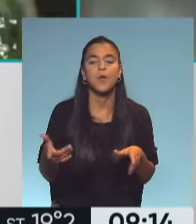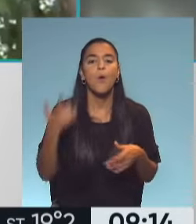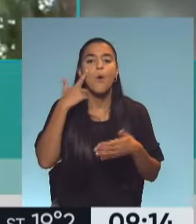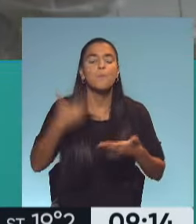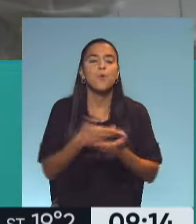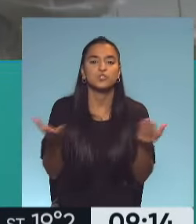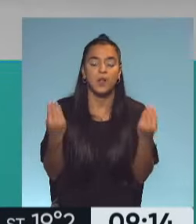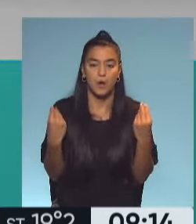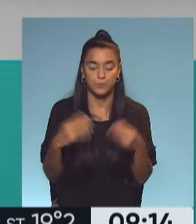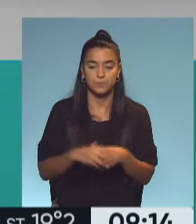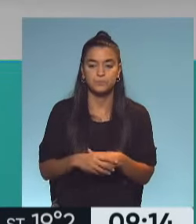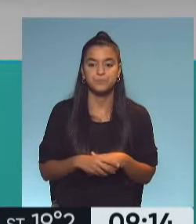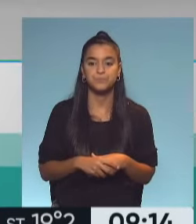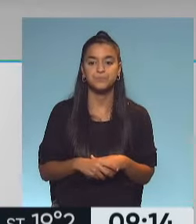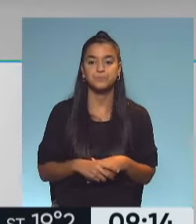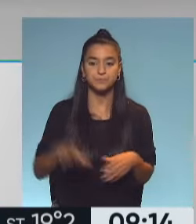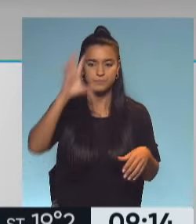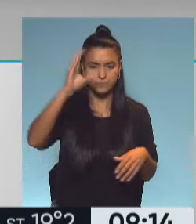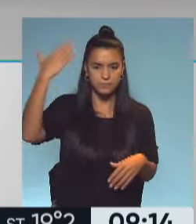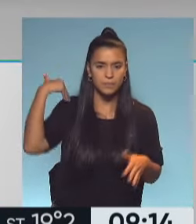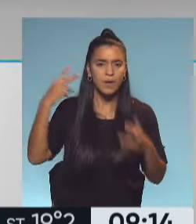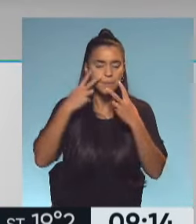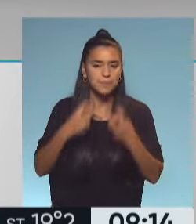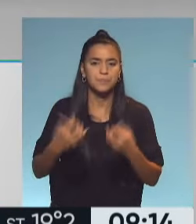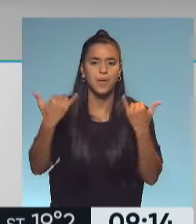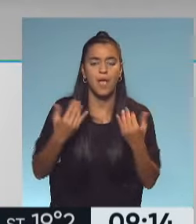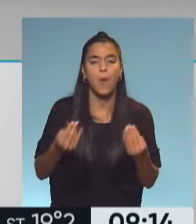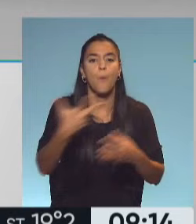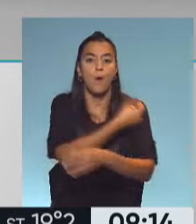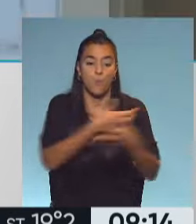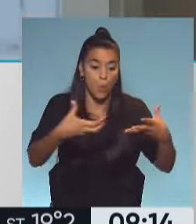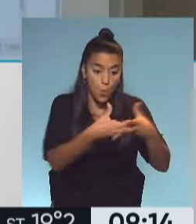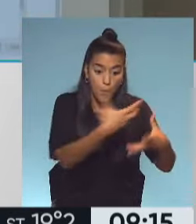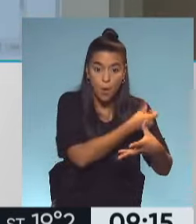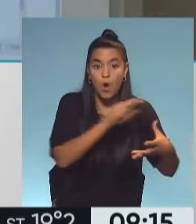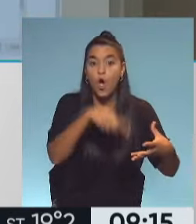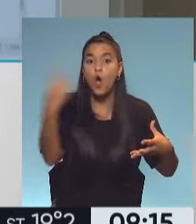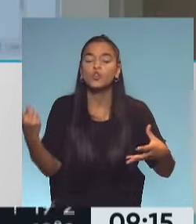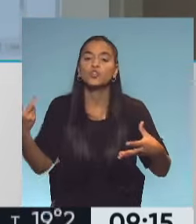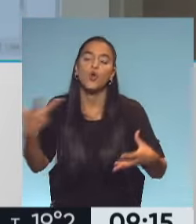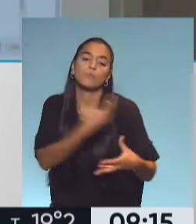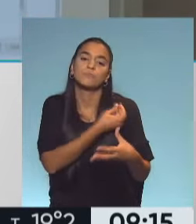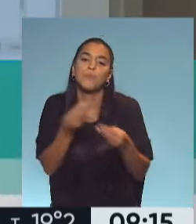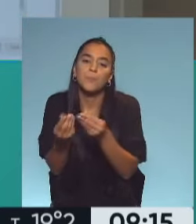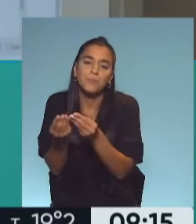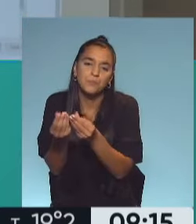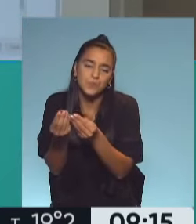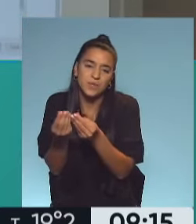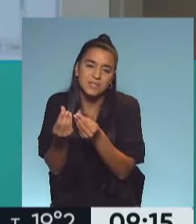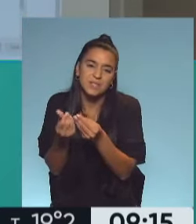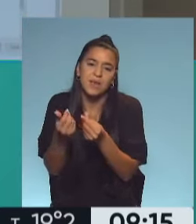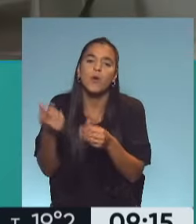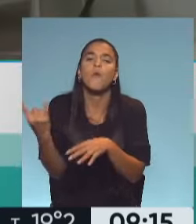mostraron que, recordemos los estudios, consisten en vacunar a un grupo y a otro grupo le damos un placebo, una